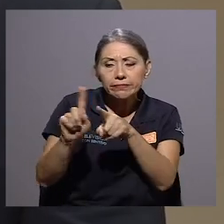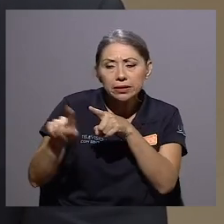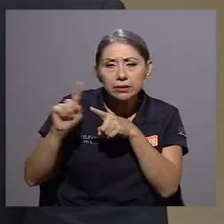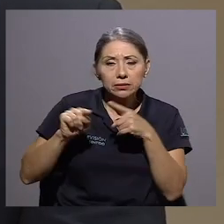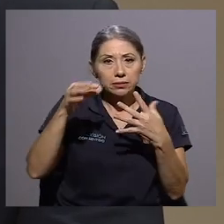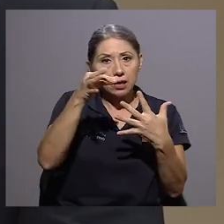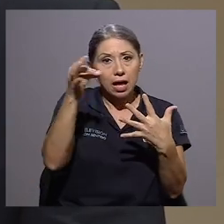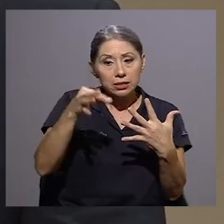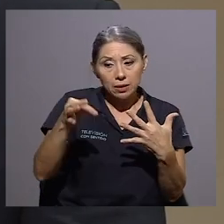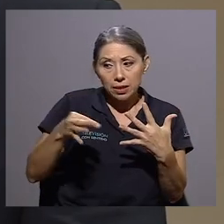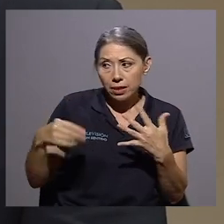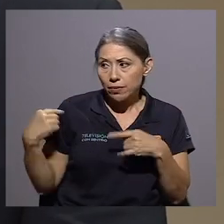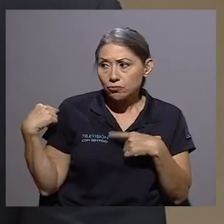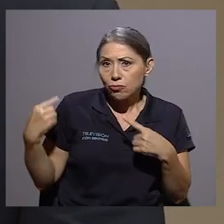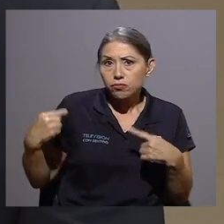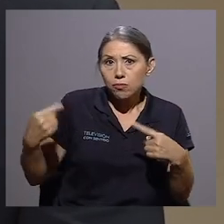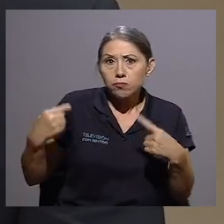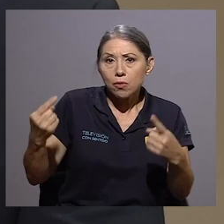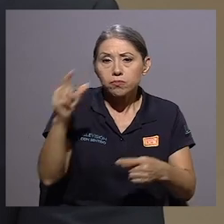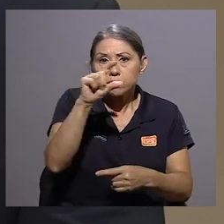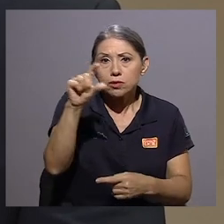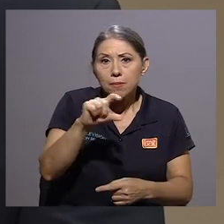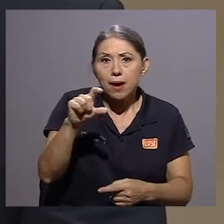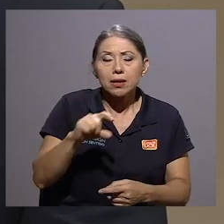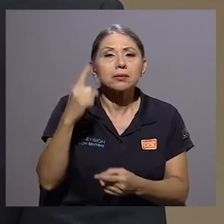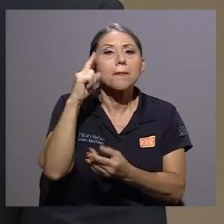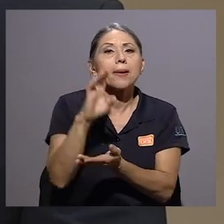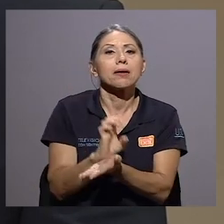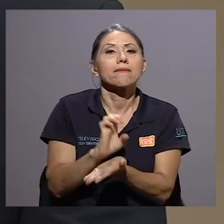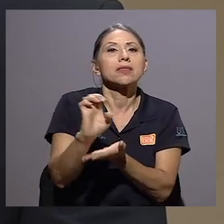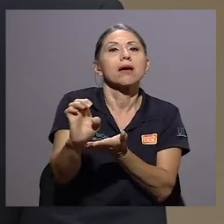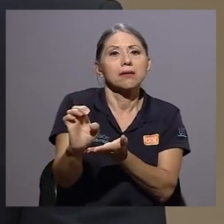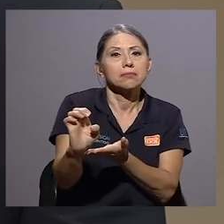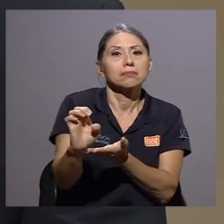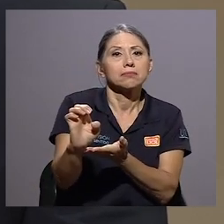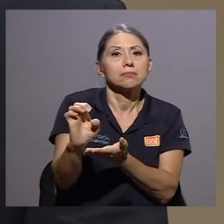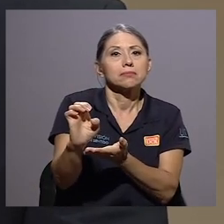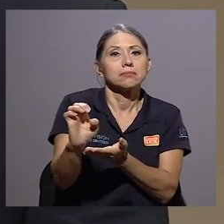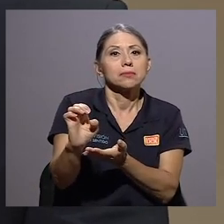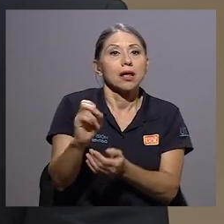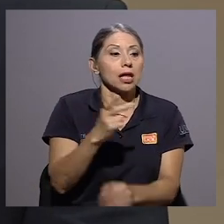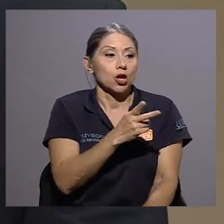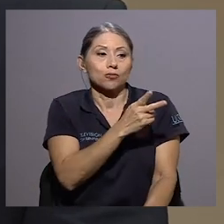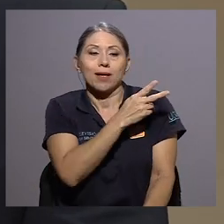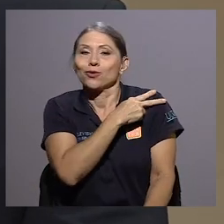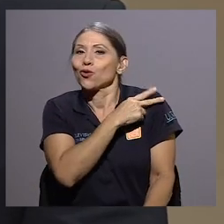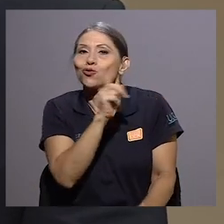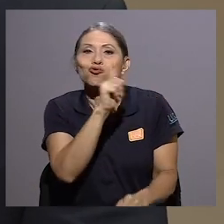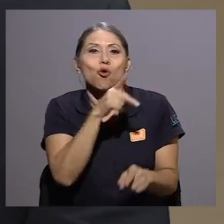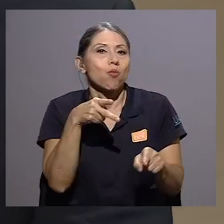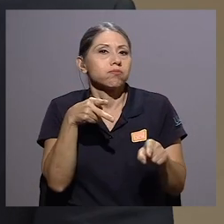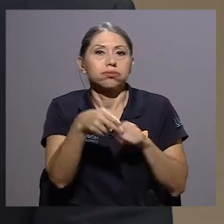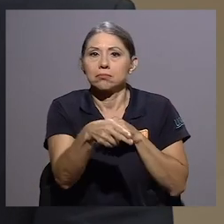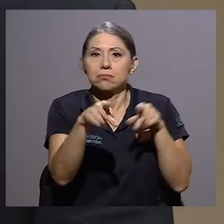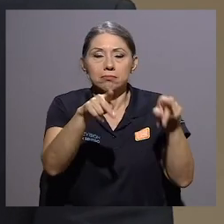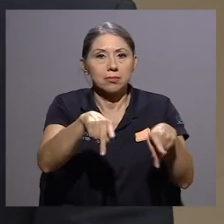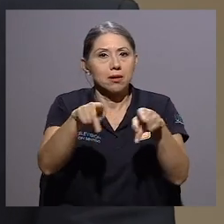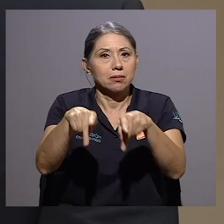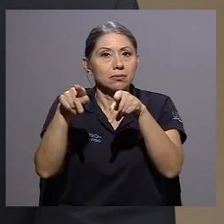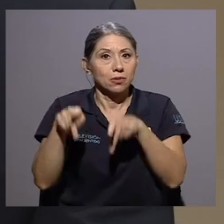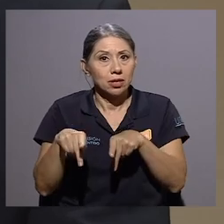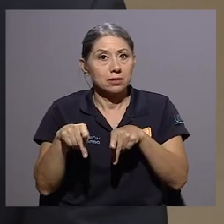desarrollado en estas semanas han sido precisamente para evitar que los patronos optaran por despidos